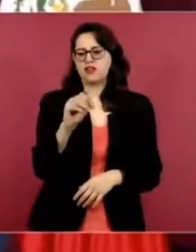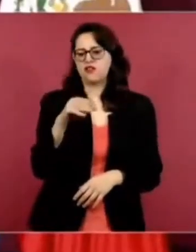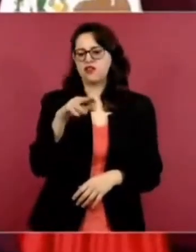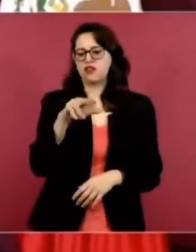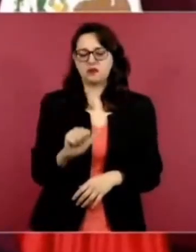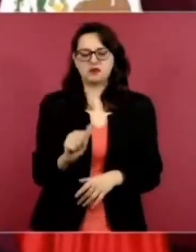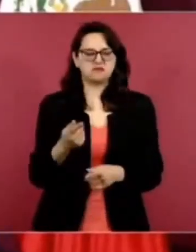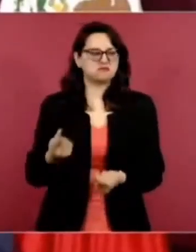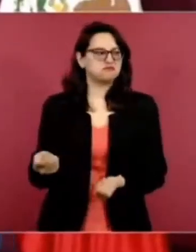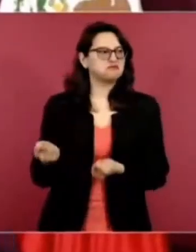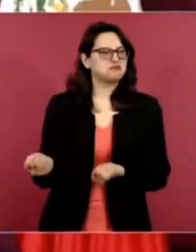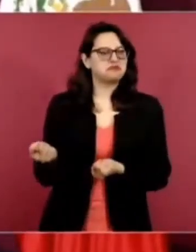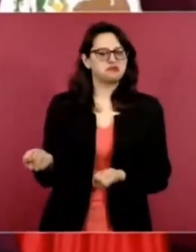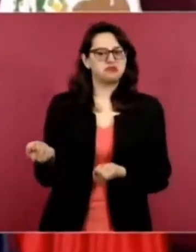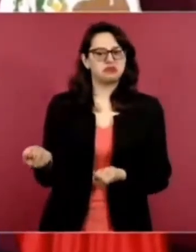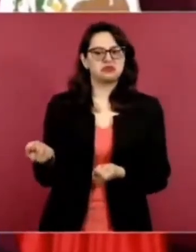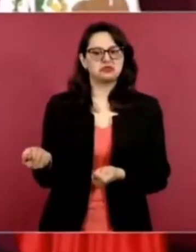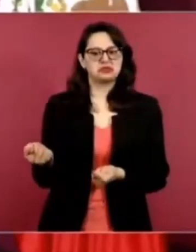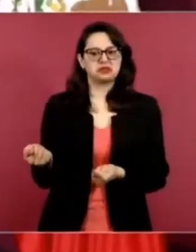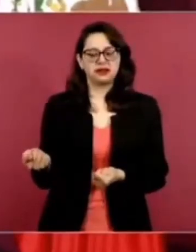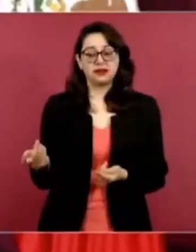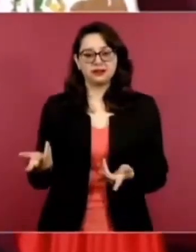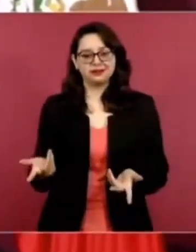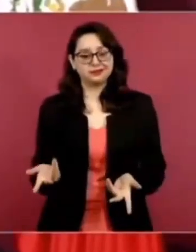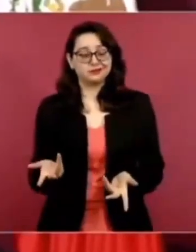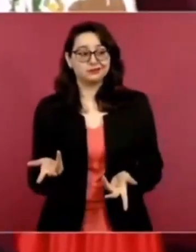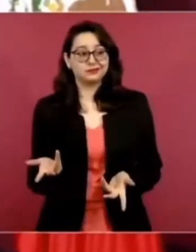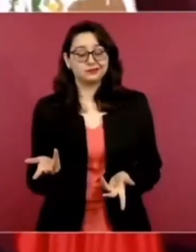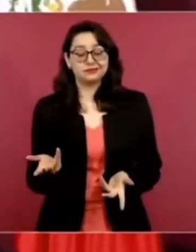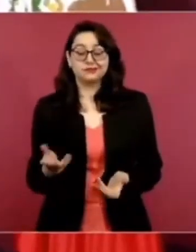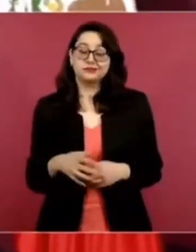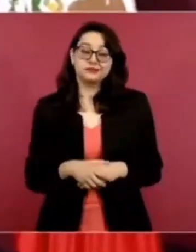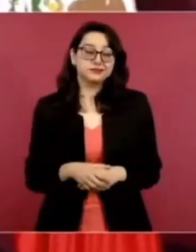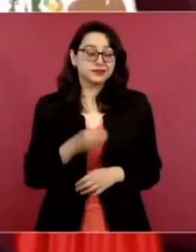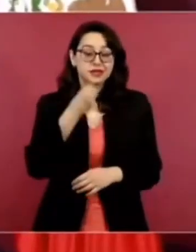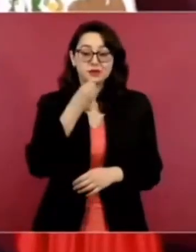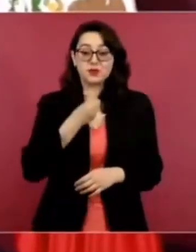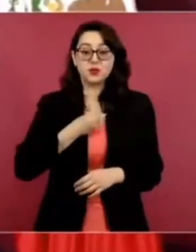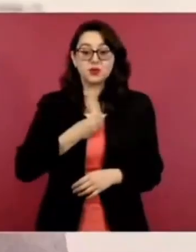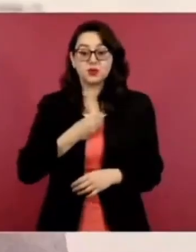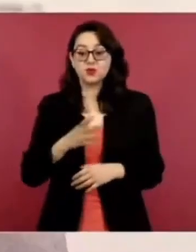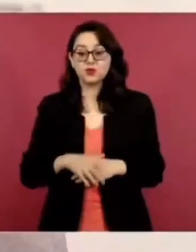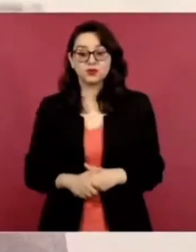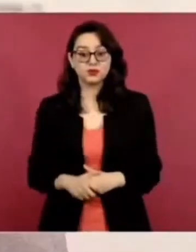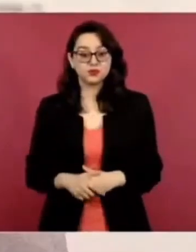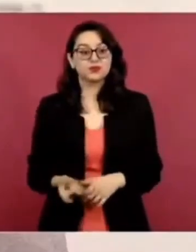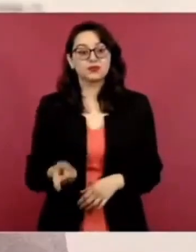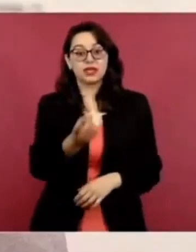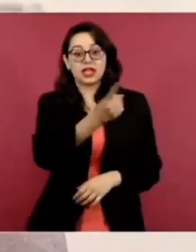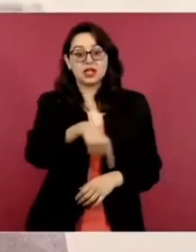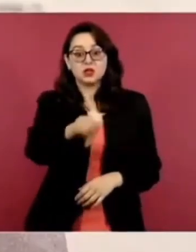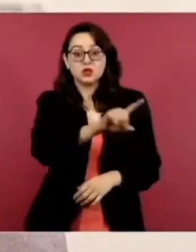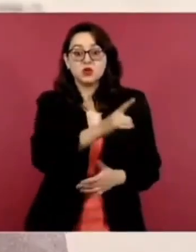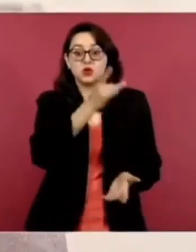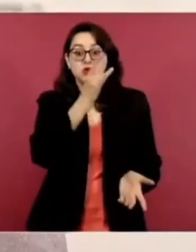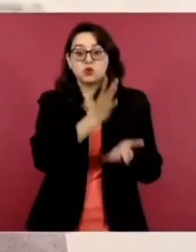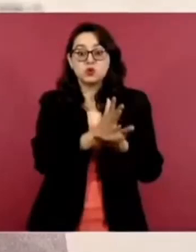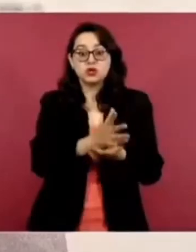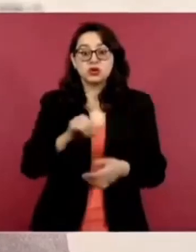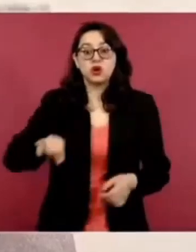quienes escriben en ese periódico? Si ellos son